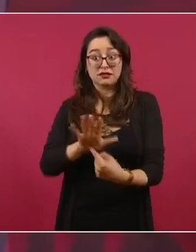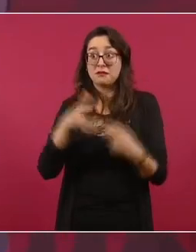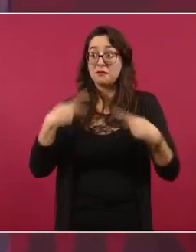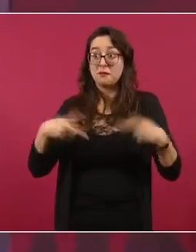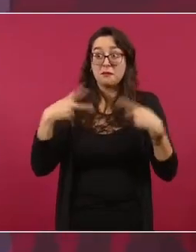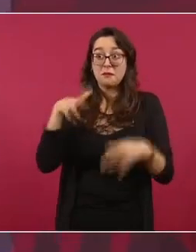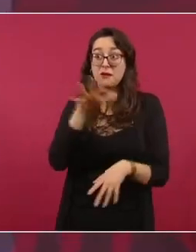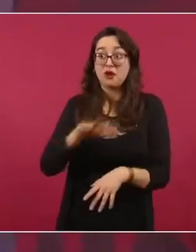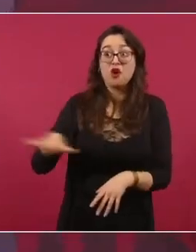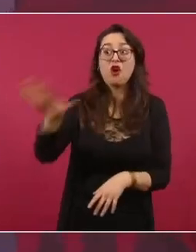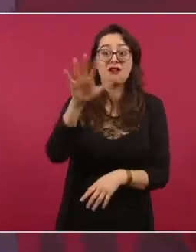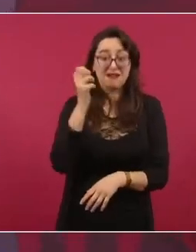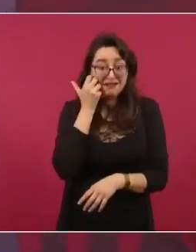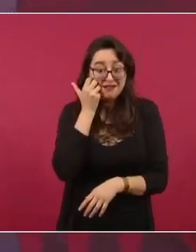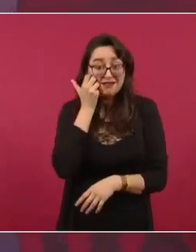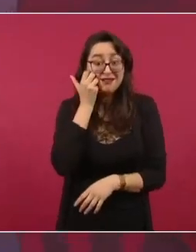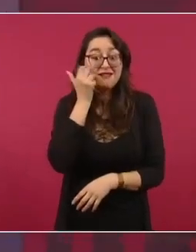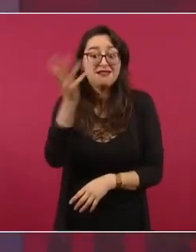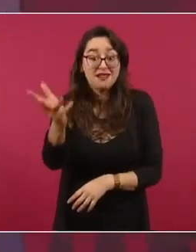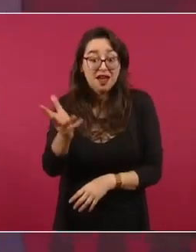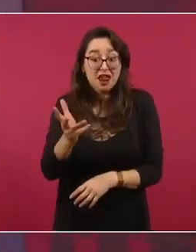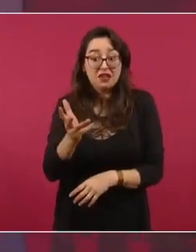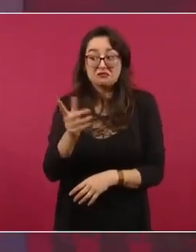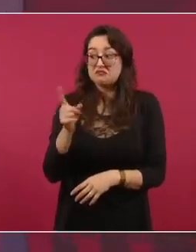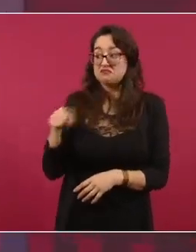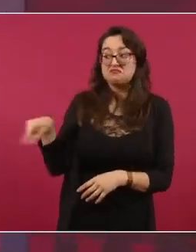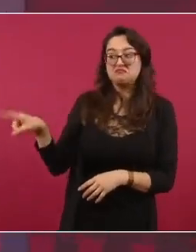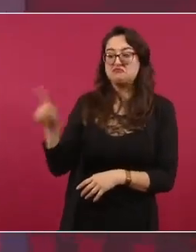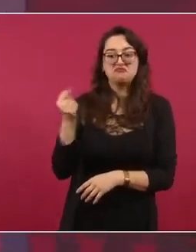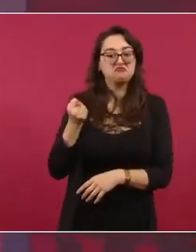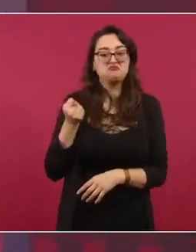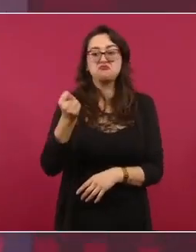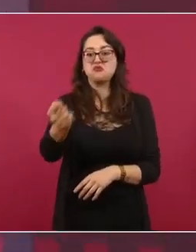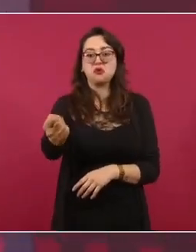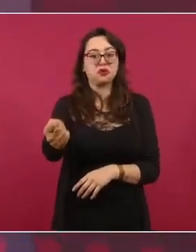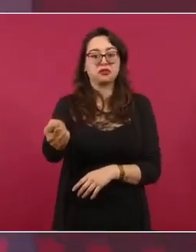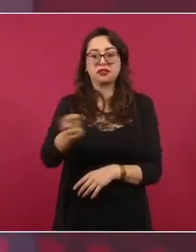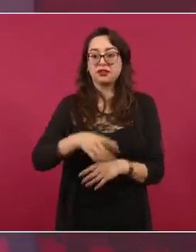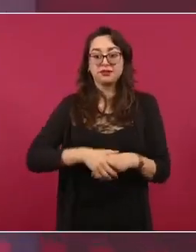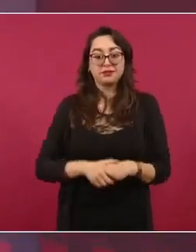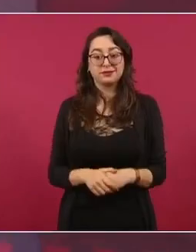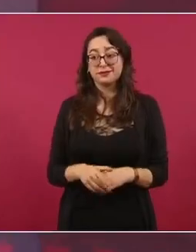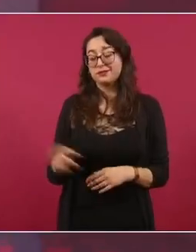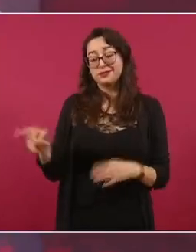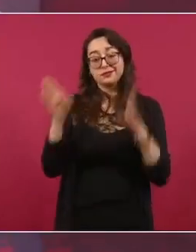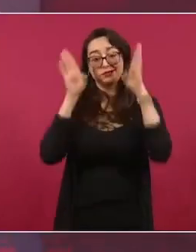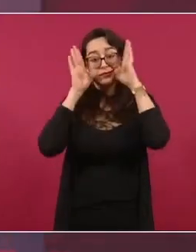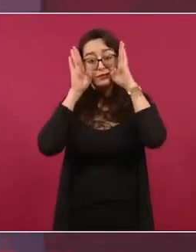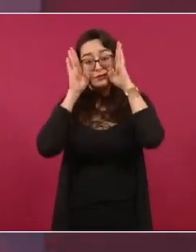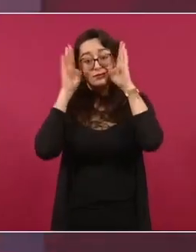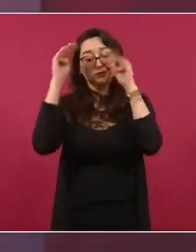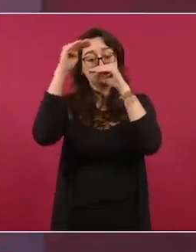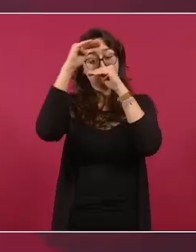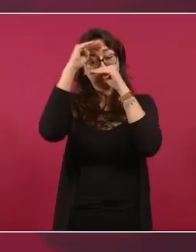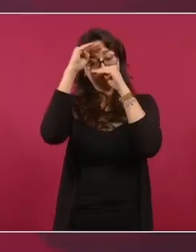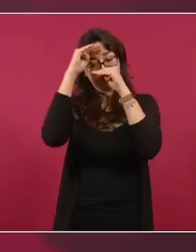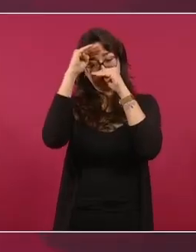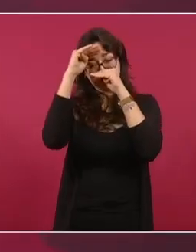Su conservadurismo es supino,